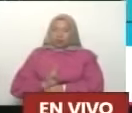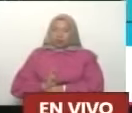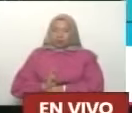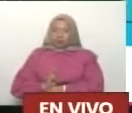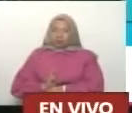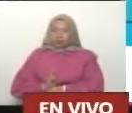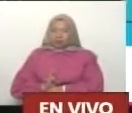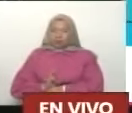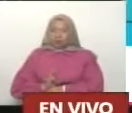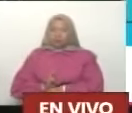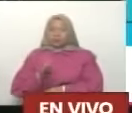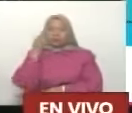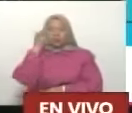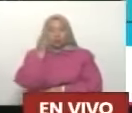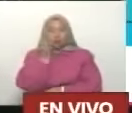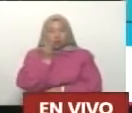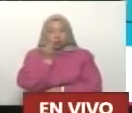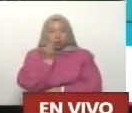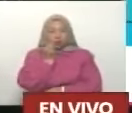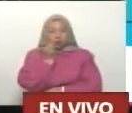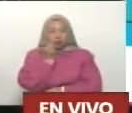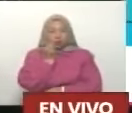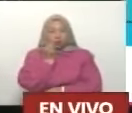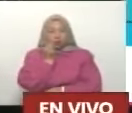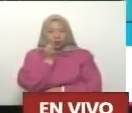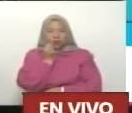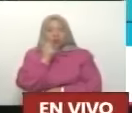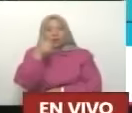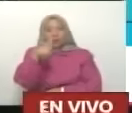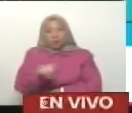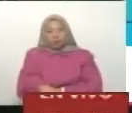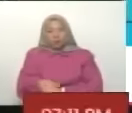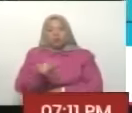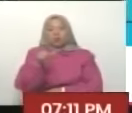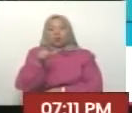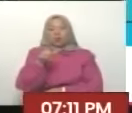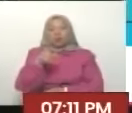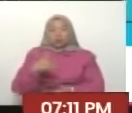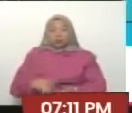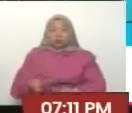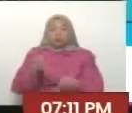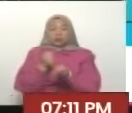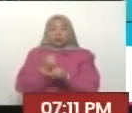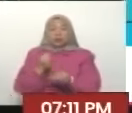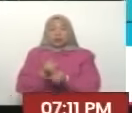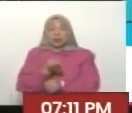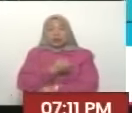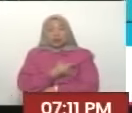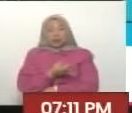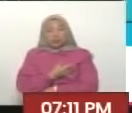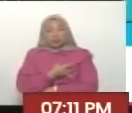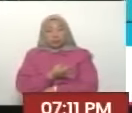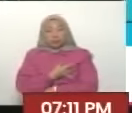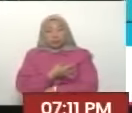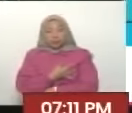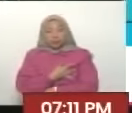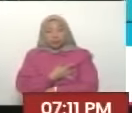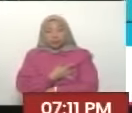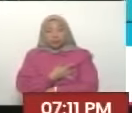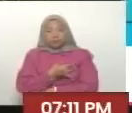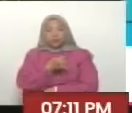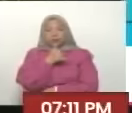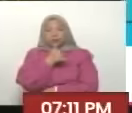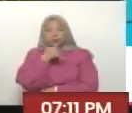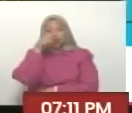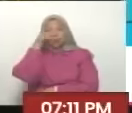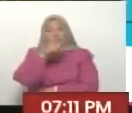territorio sucrista allí en la cuna de Manuel Azaen y duele más porque sabemos que